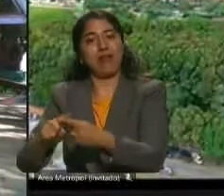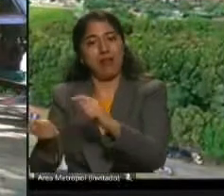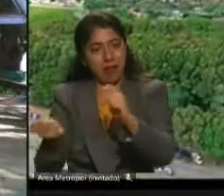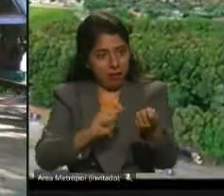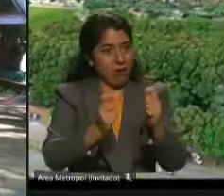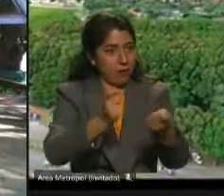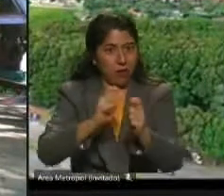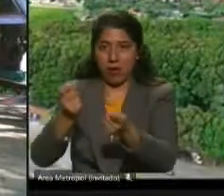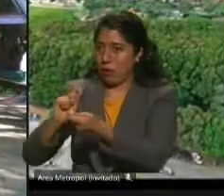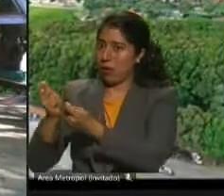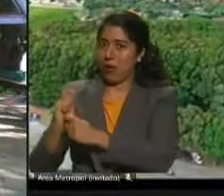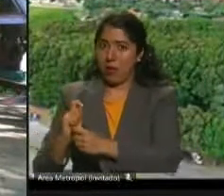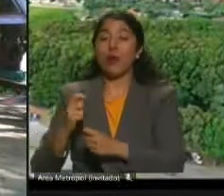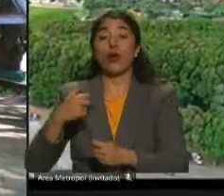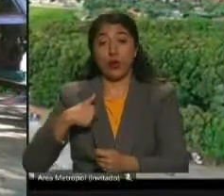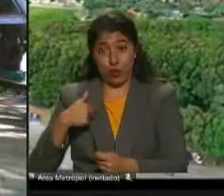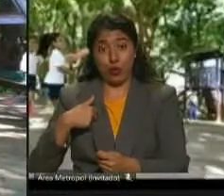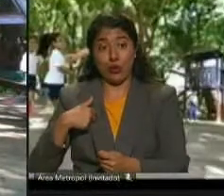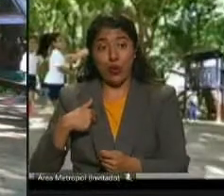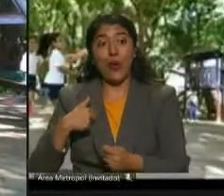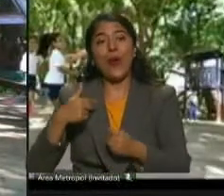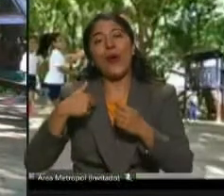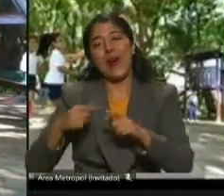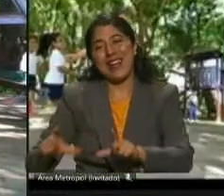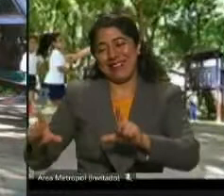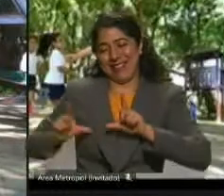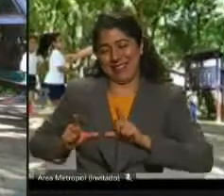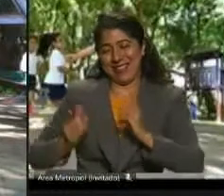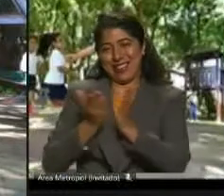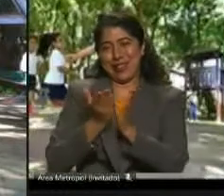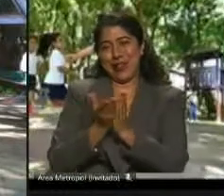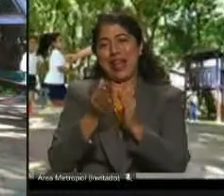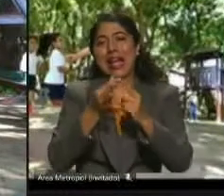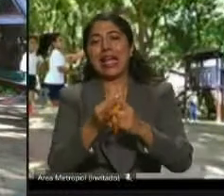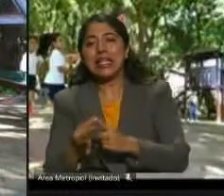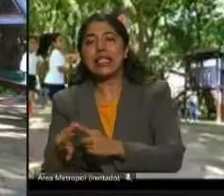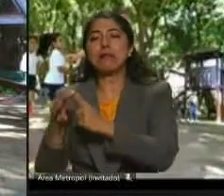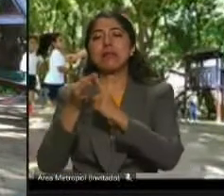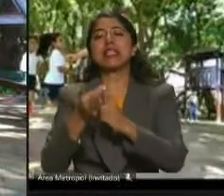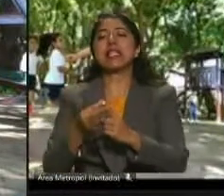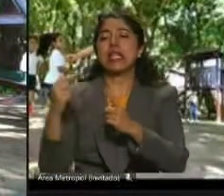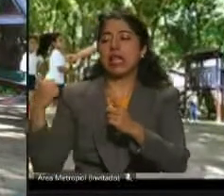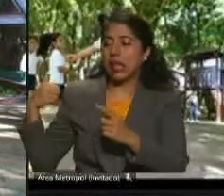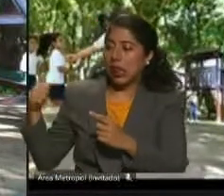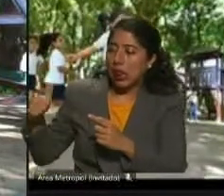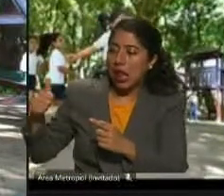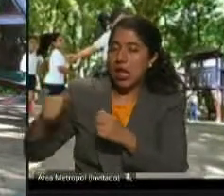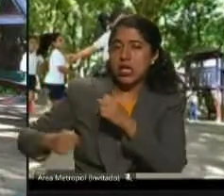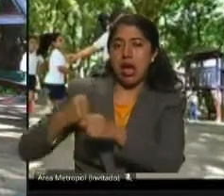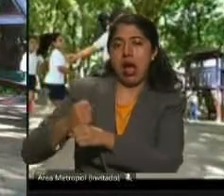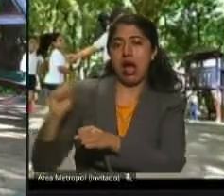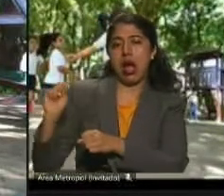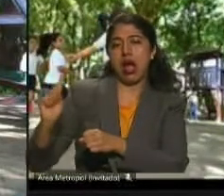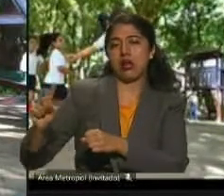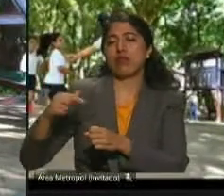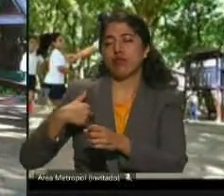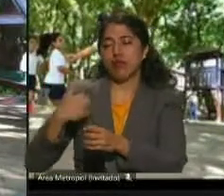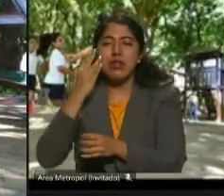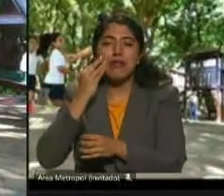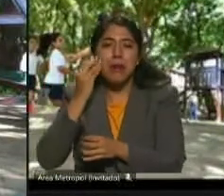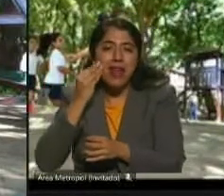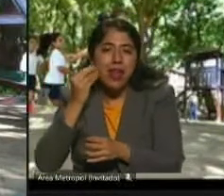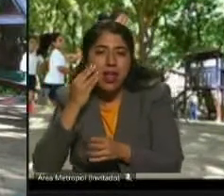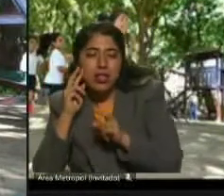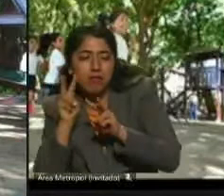espacios, tengo la especialidad de paisajista, estuve 10 años justamente en esta área del desarrollo de parques